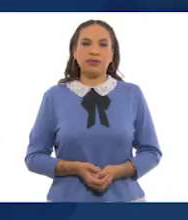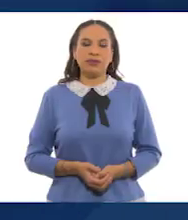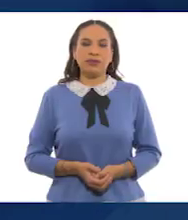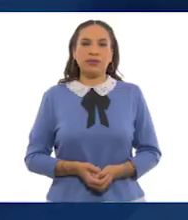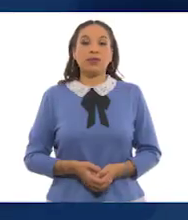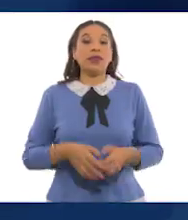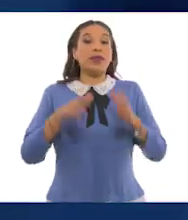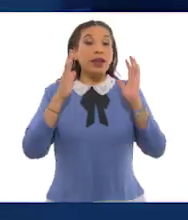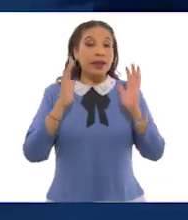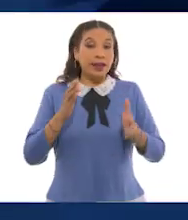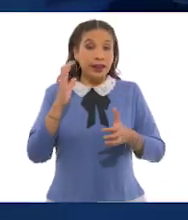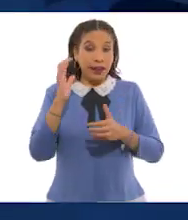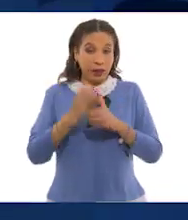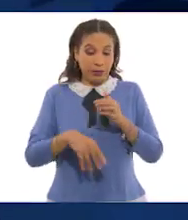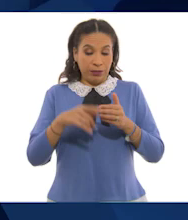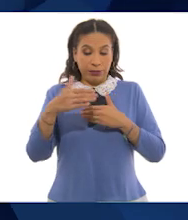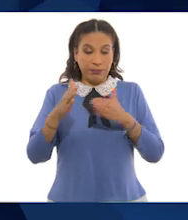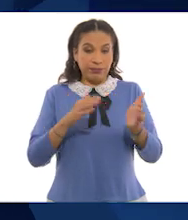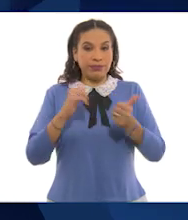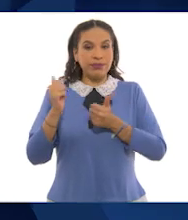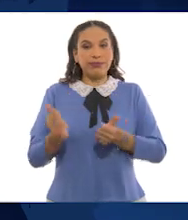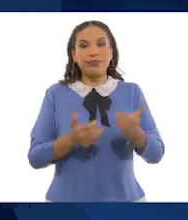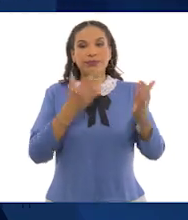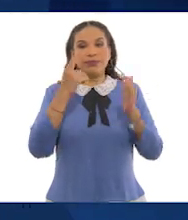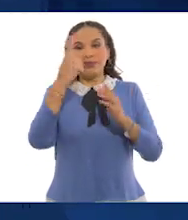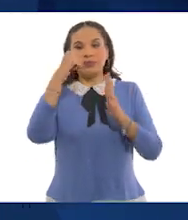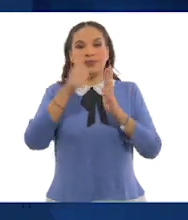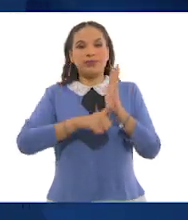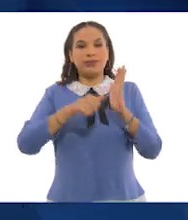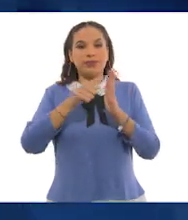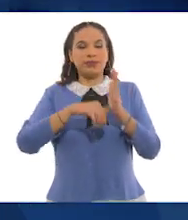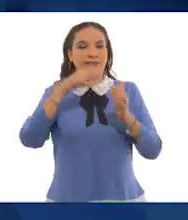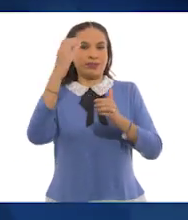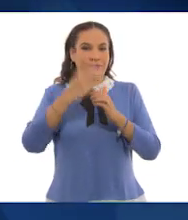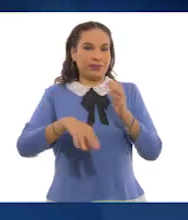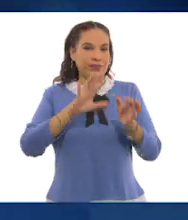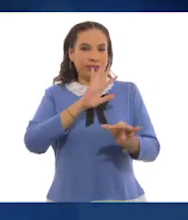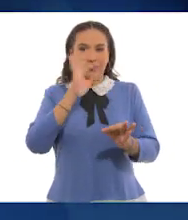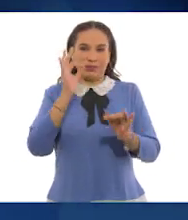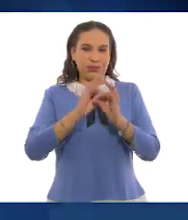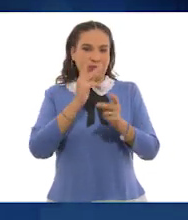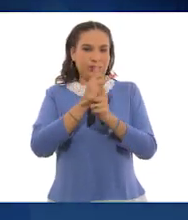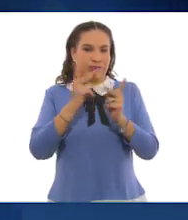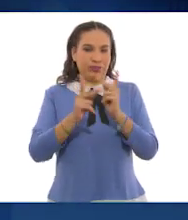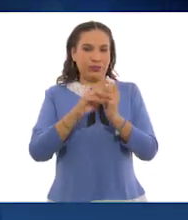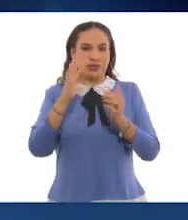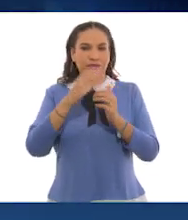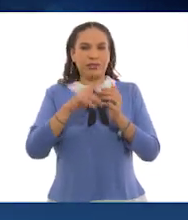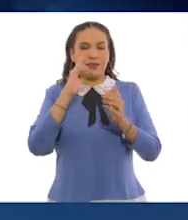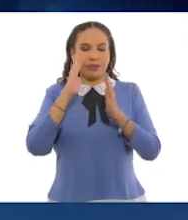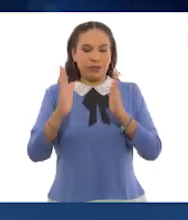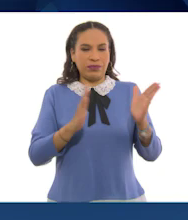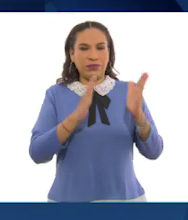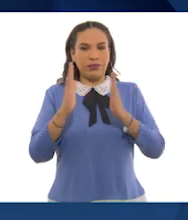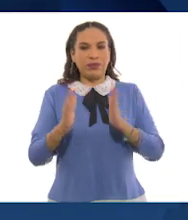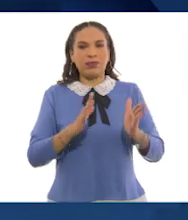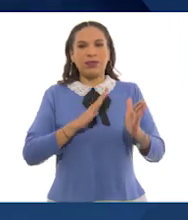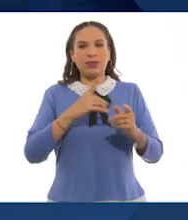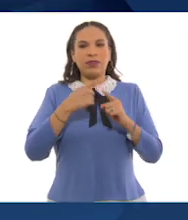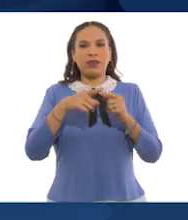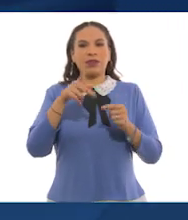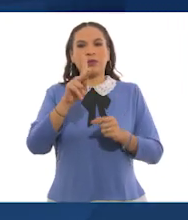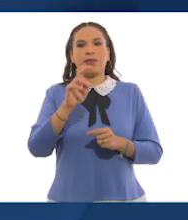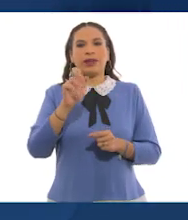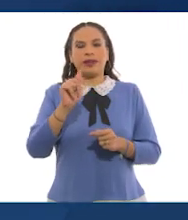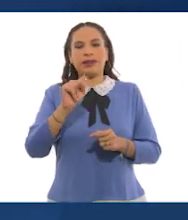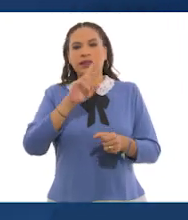Ya que se terminó la paca, se lleva al almacén de producto terminado, producto final. Tenemos ya clasificadas aquí en nuestro almacén que tenemos lo que es el